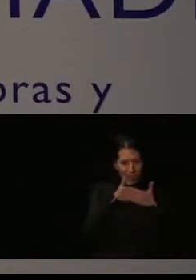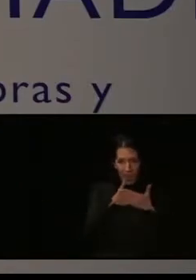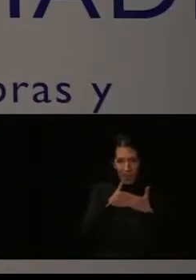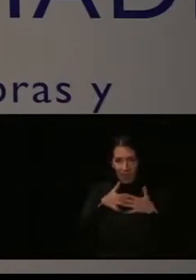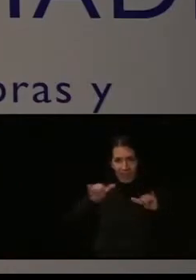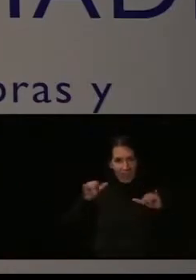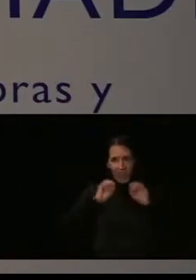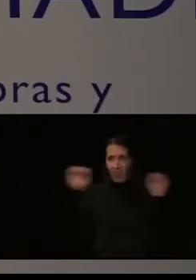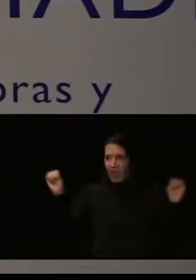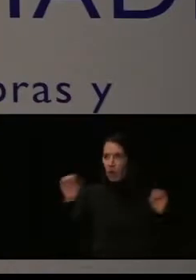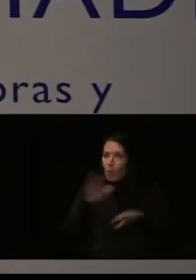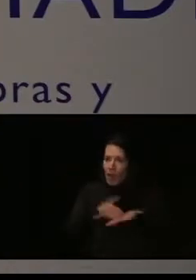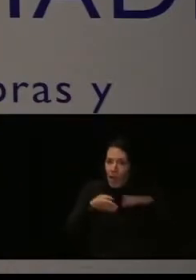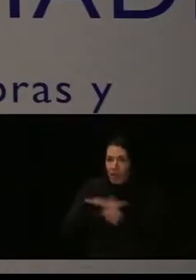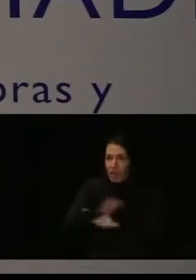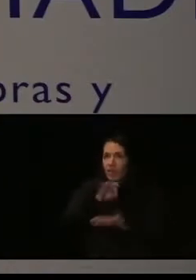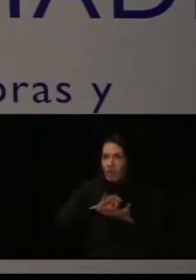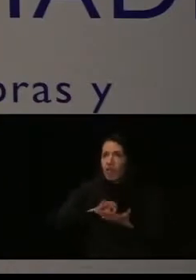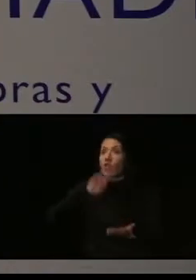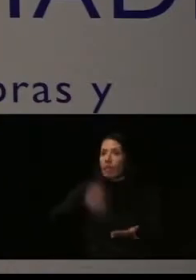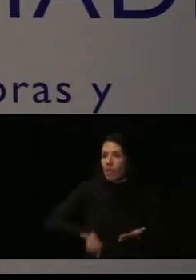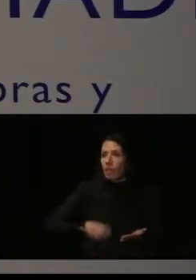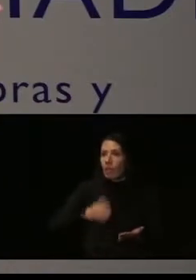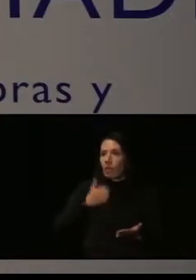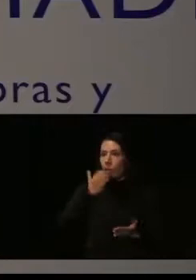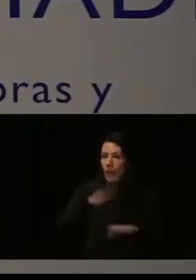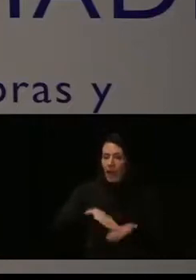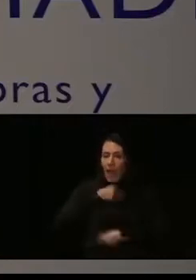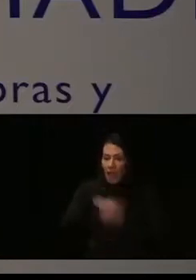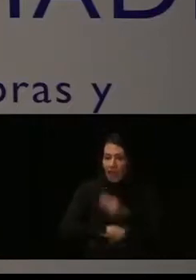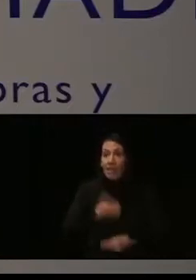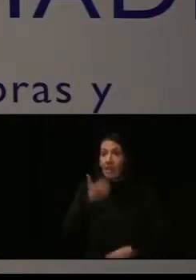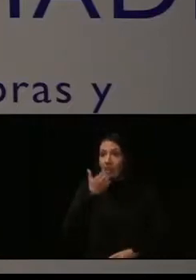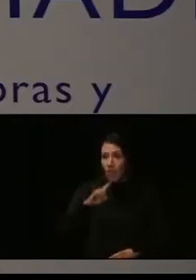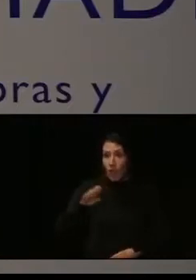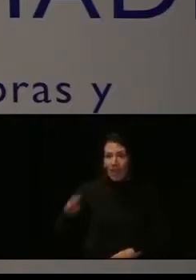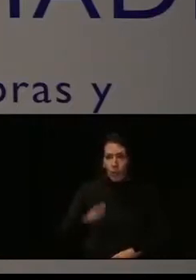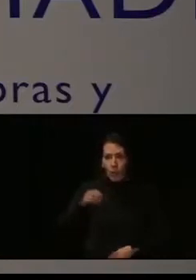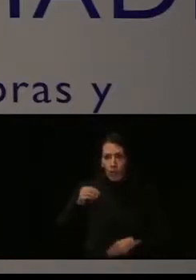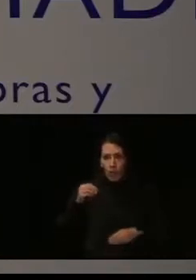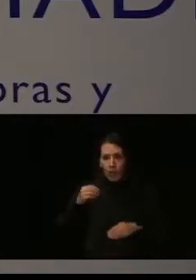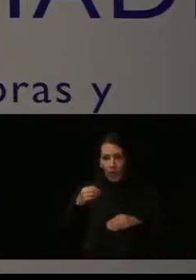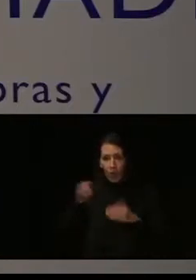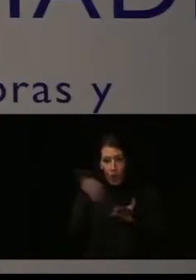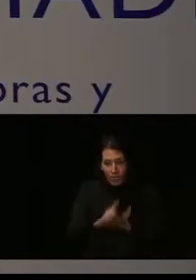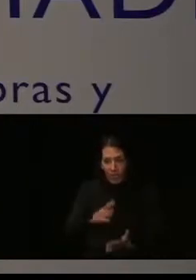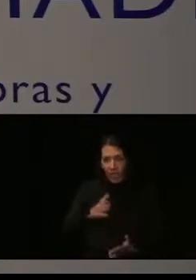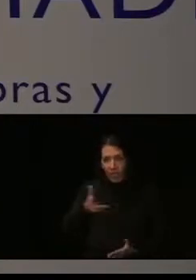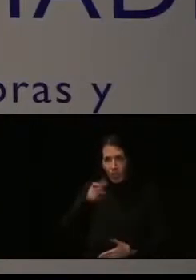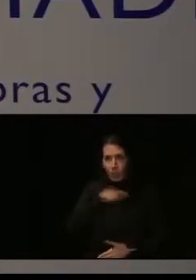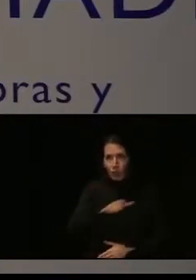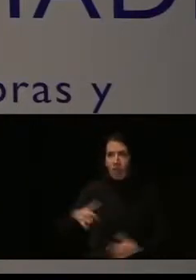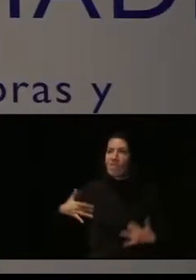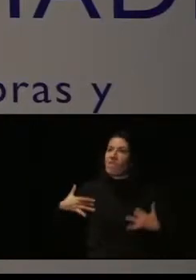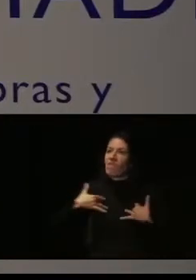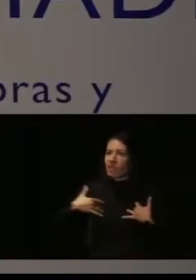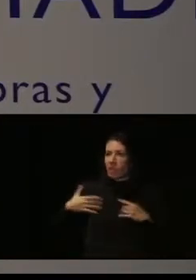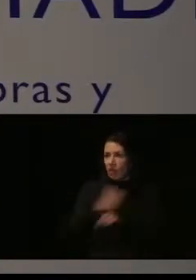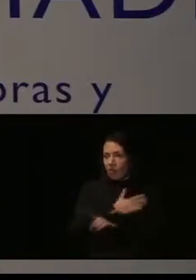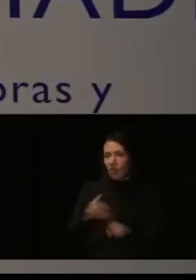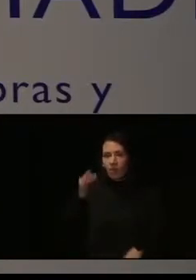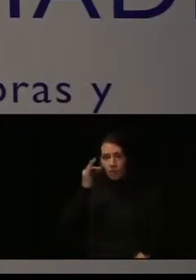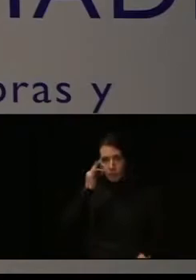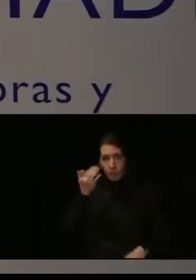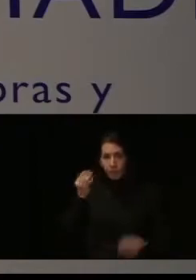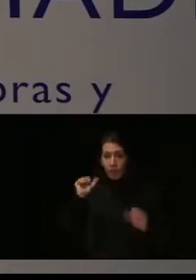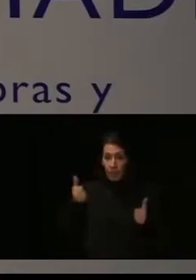servicios y también para el ejercicio, si no a recuperación, y ahora lo entenderéis, de los derechos de las mujeres víctimas de violencia de género. Antes de